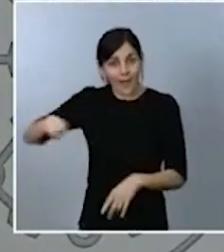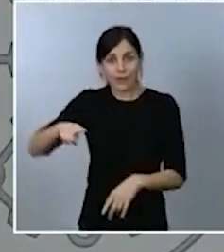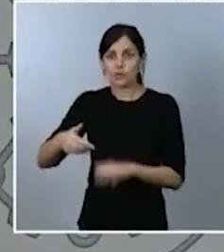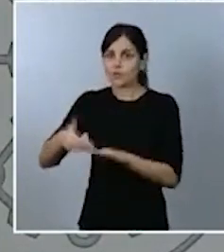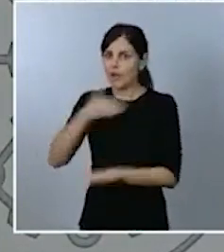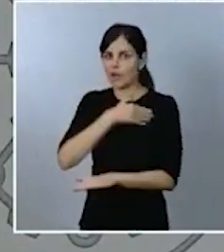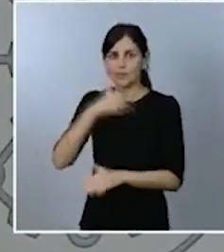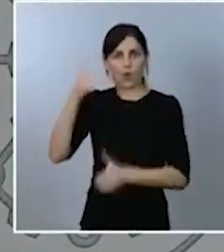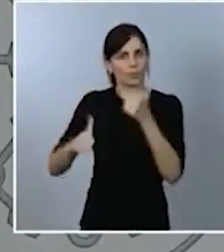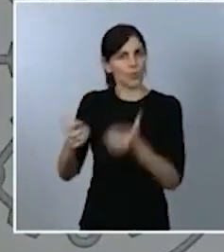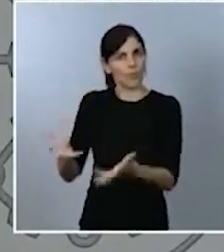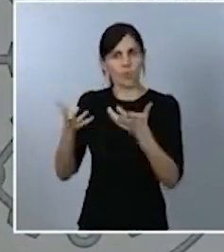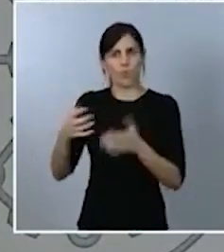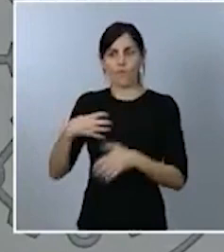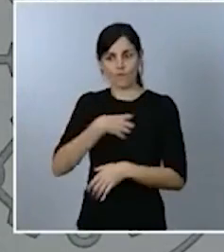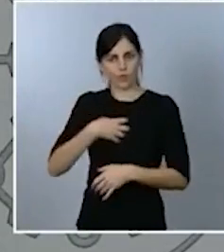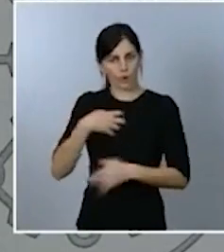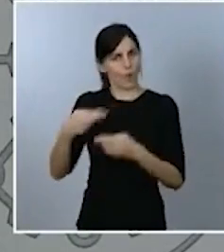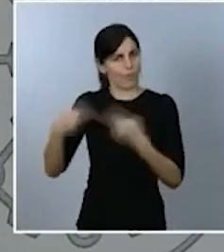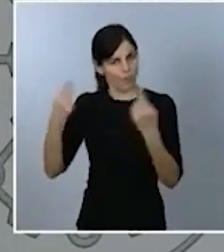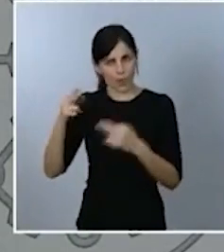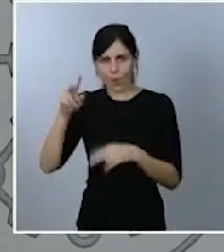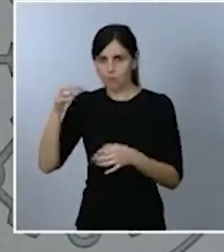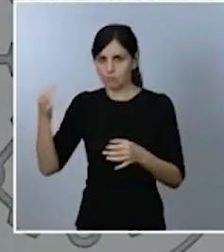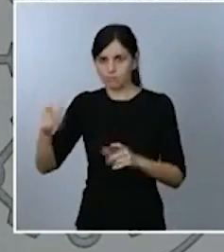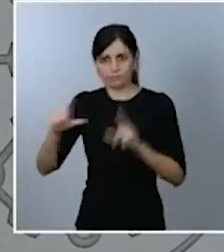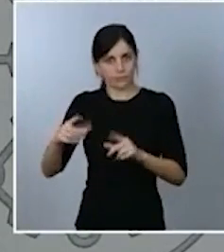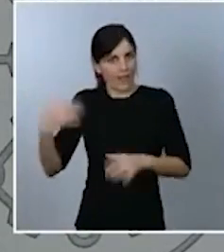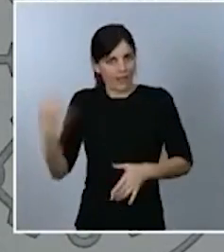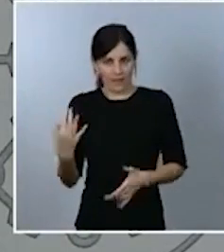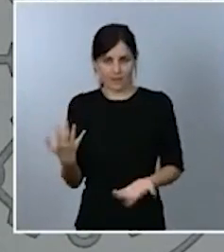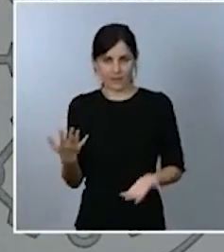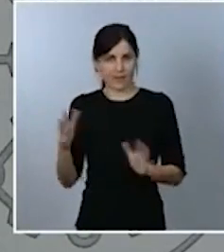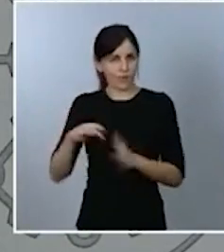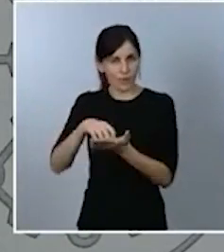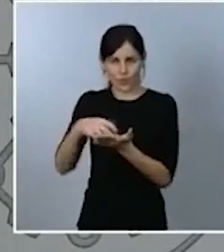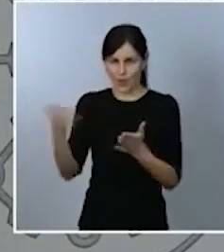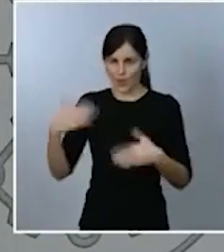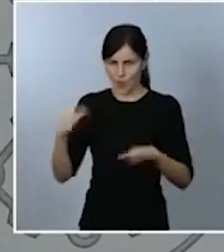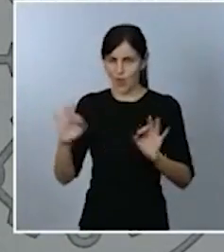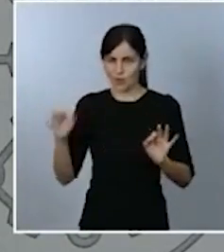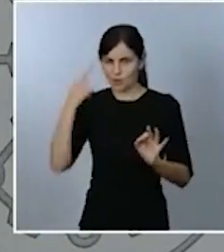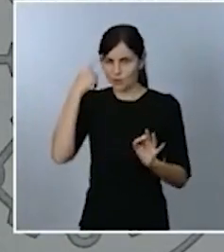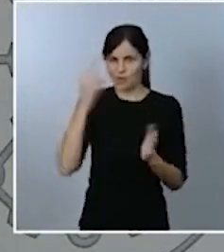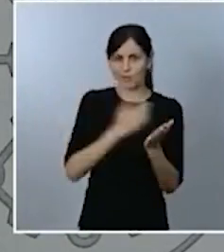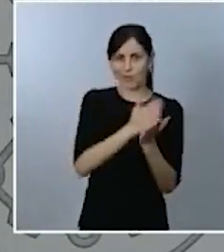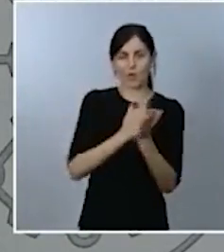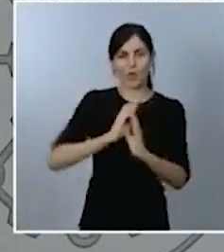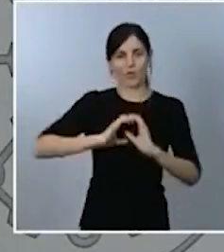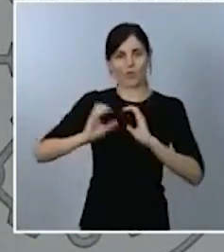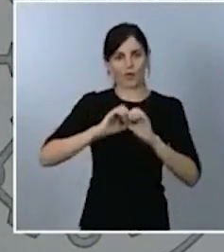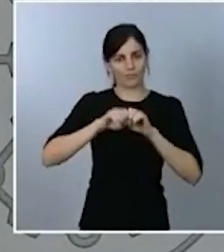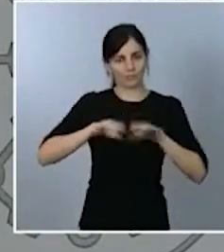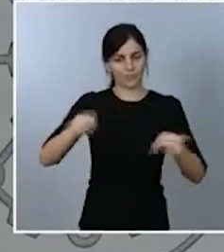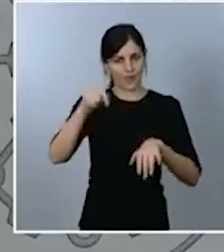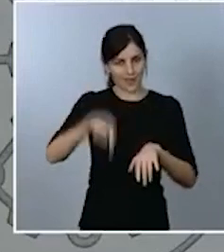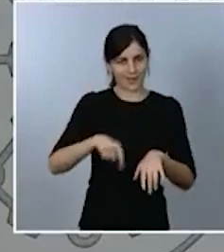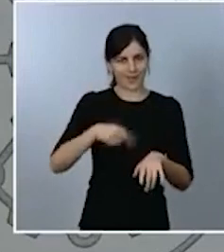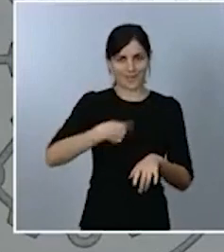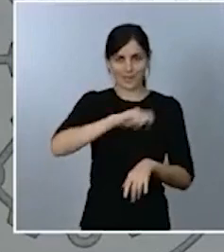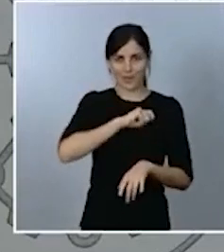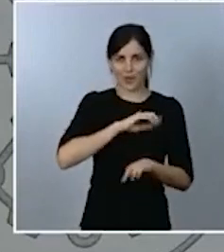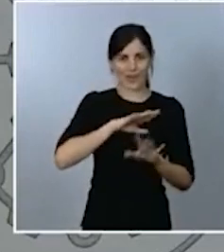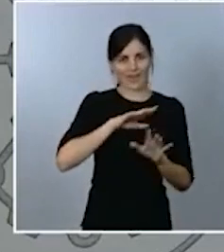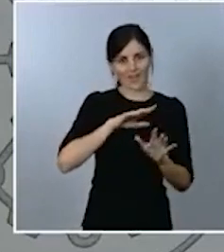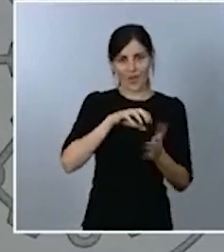funcionario público eso no tiene ningún tipo de duda sé que los medios de comunicación españoles no tienen ninguna duda pero cara al eco que tiene la